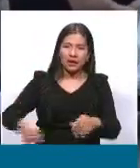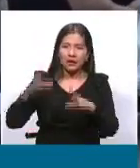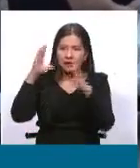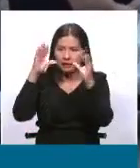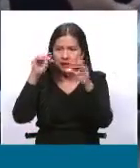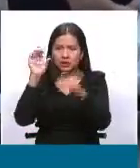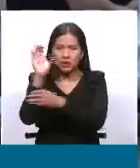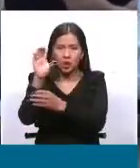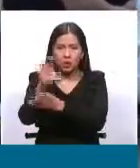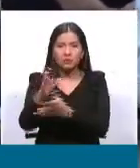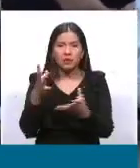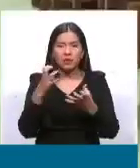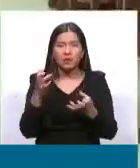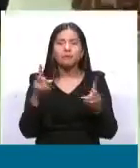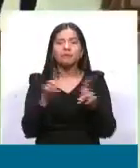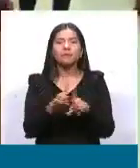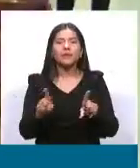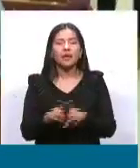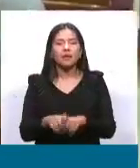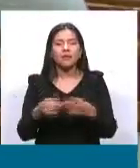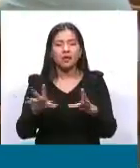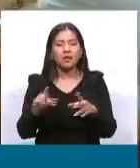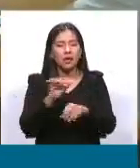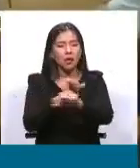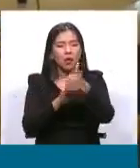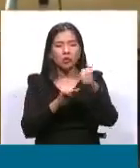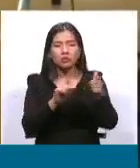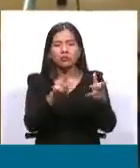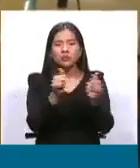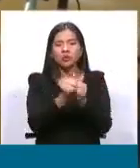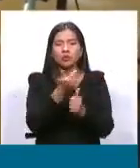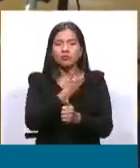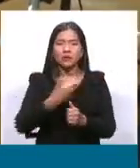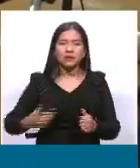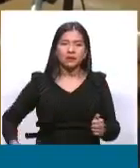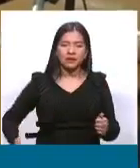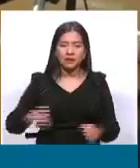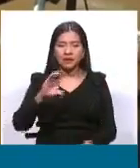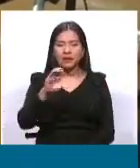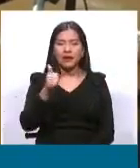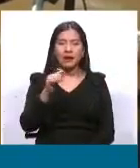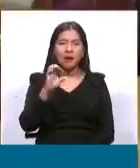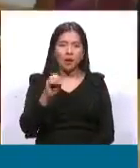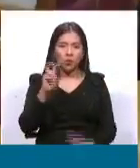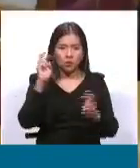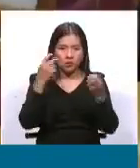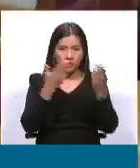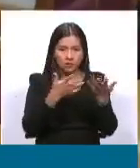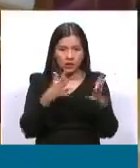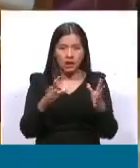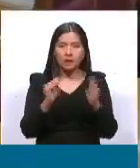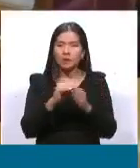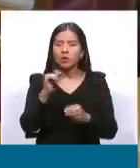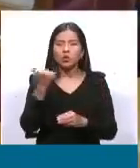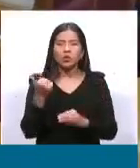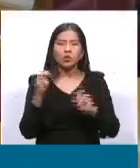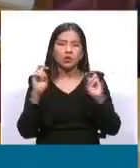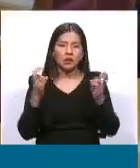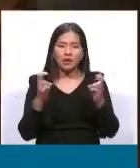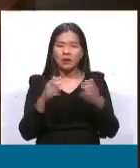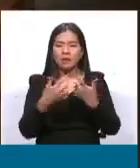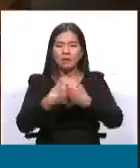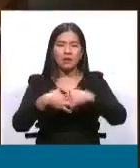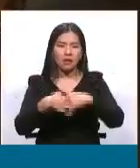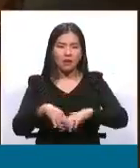Intentan disciplinar las posiciones del presidente de la Cámara Agropecuaria del Oriente, de la Cámara de Industria y Comercio.